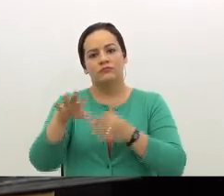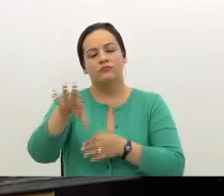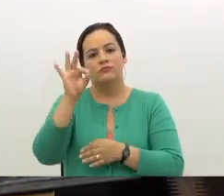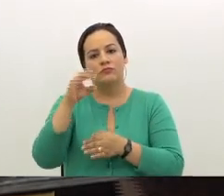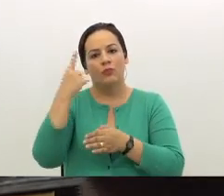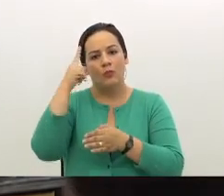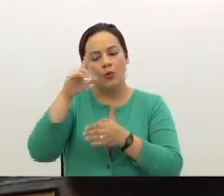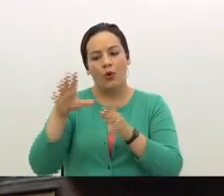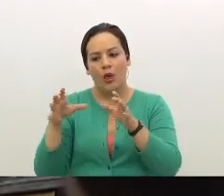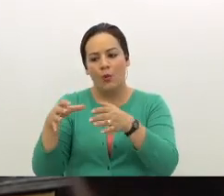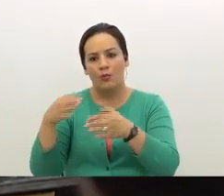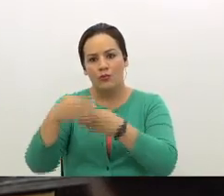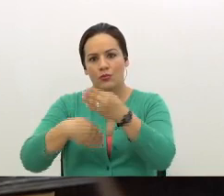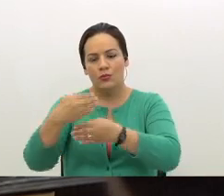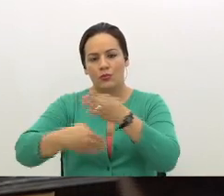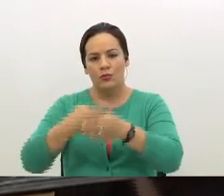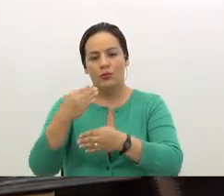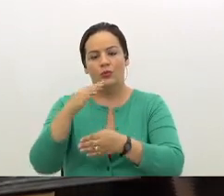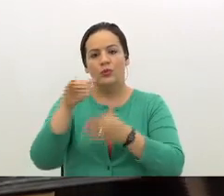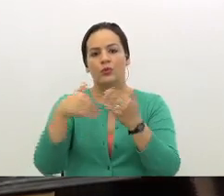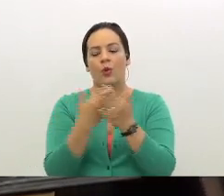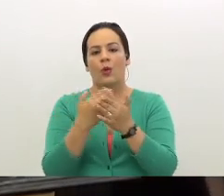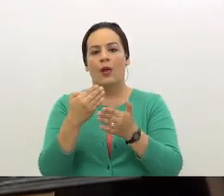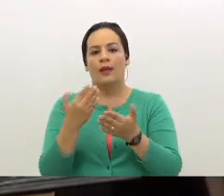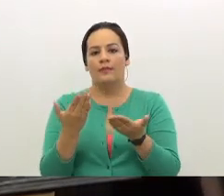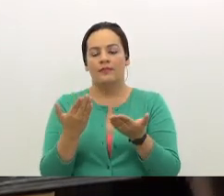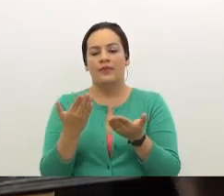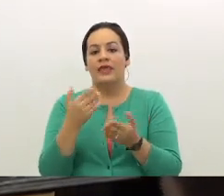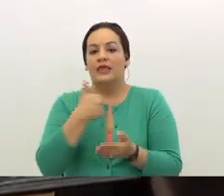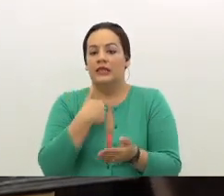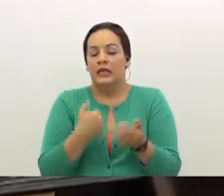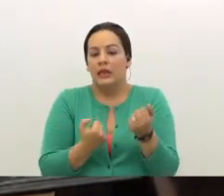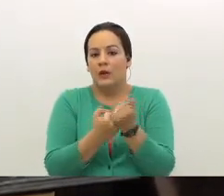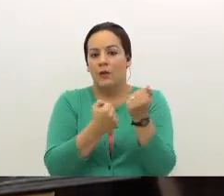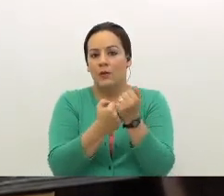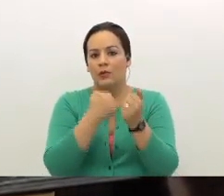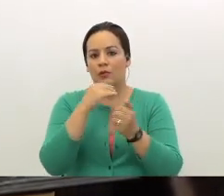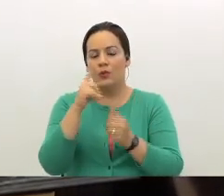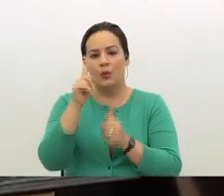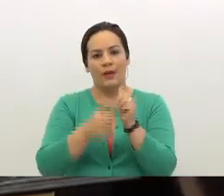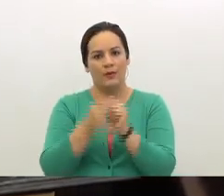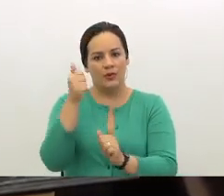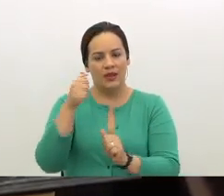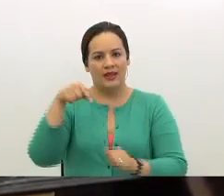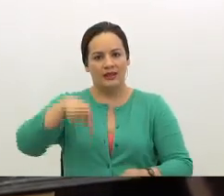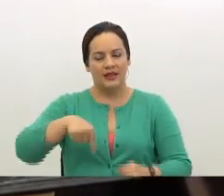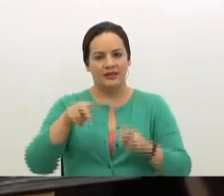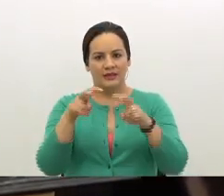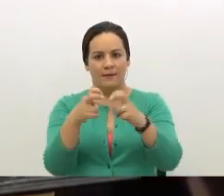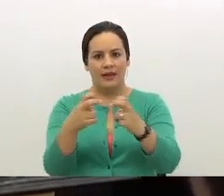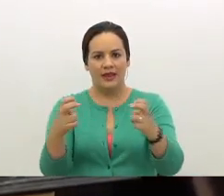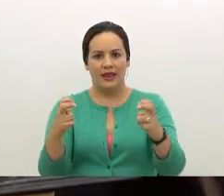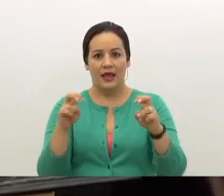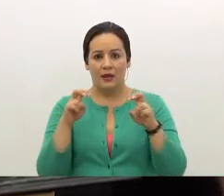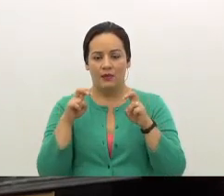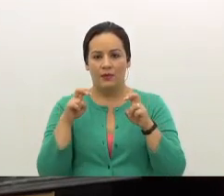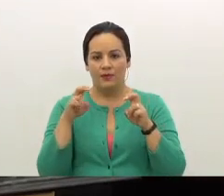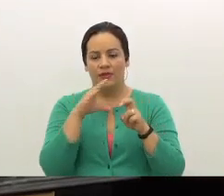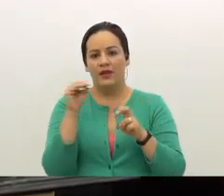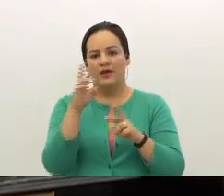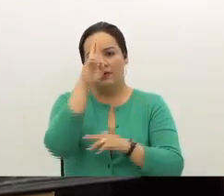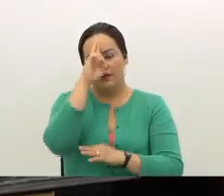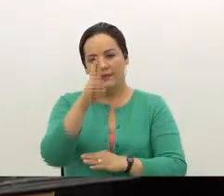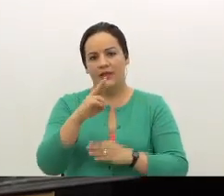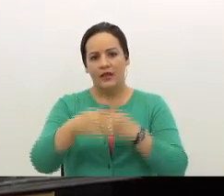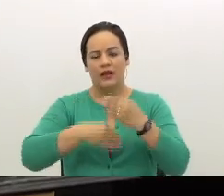y que están teniendo el respaldo de una mayoría de este plenario legislativo, respetando el procedimiento